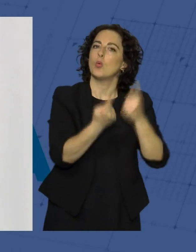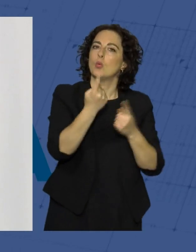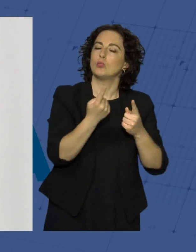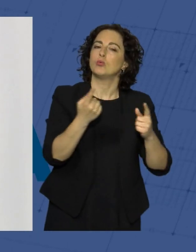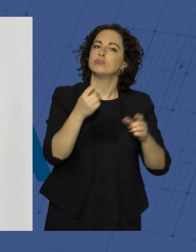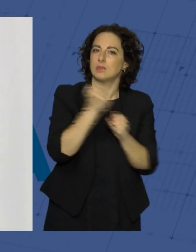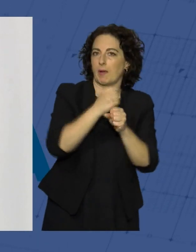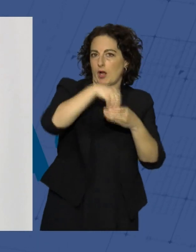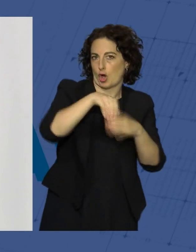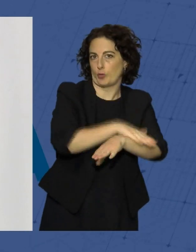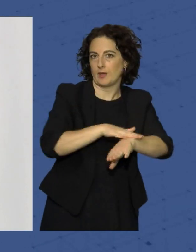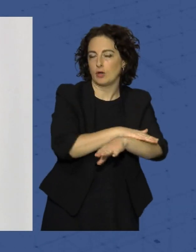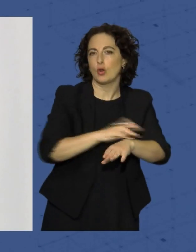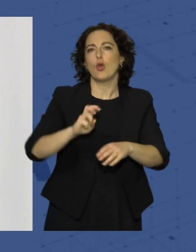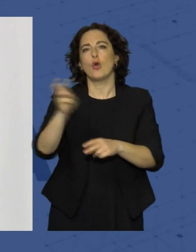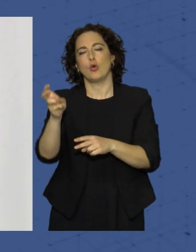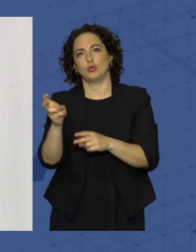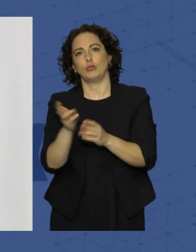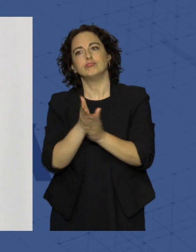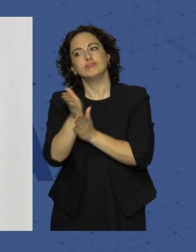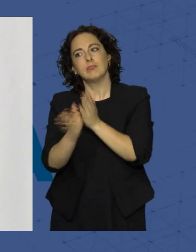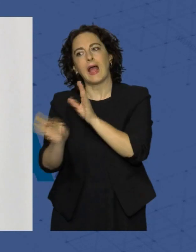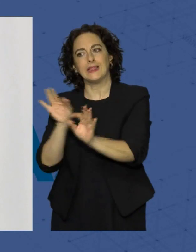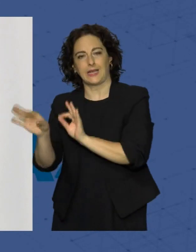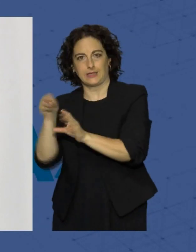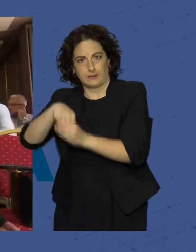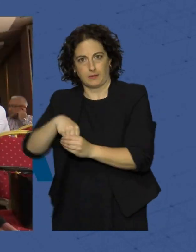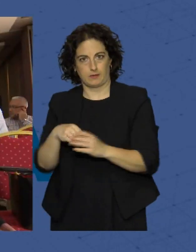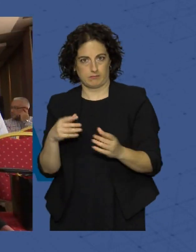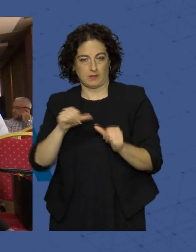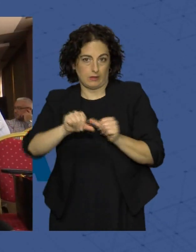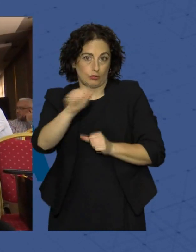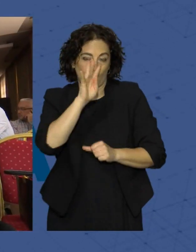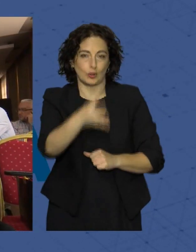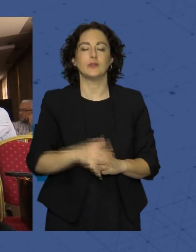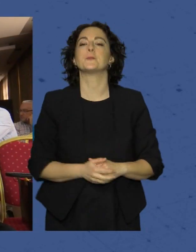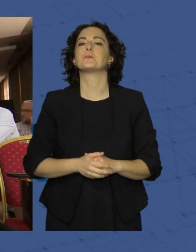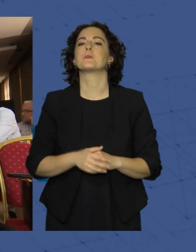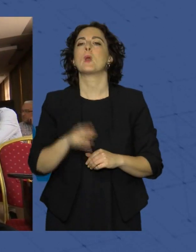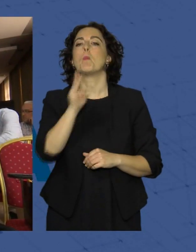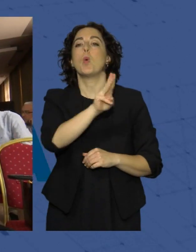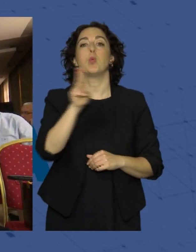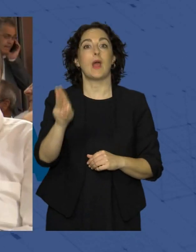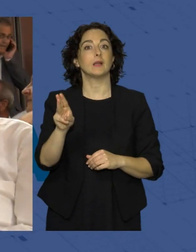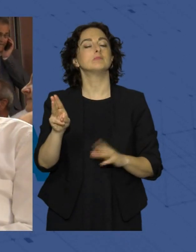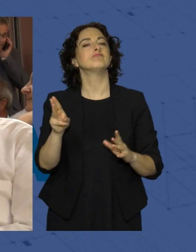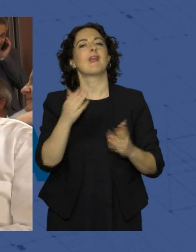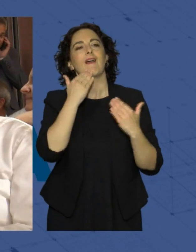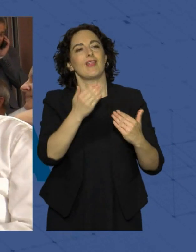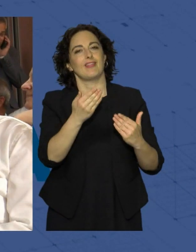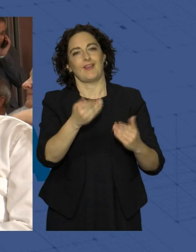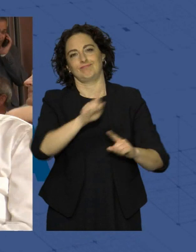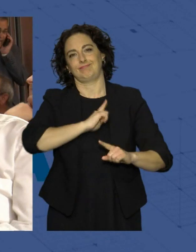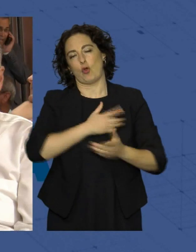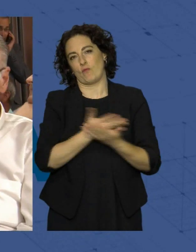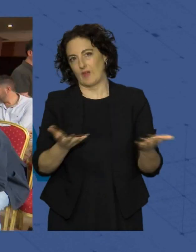de gobierno y otros de ser una alternativa dentro de cuatro años. Los populares han agradecido la confianza recibida por